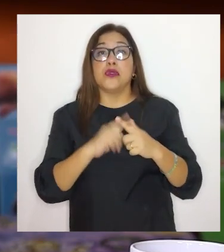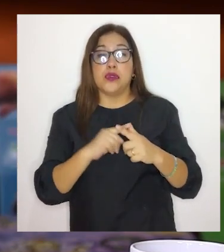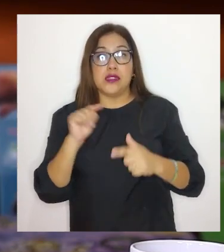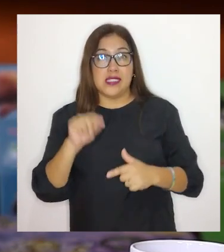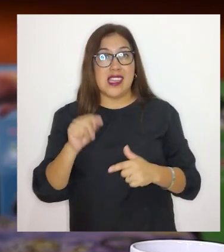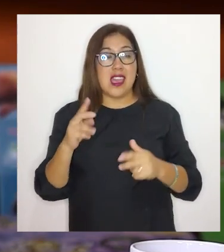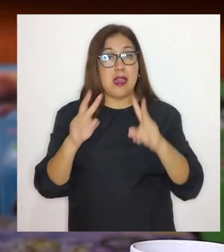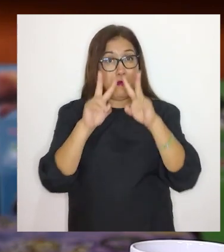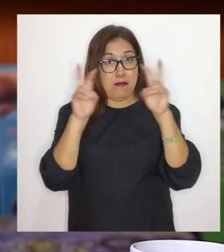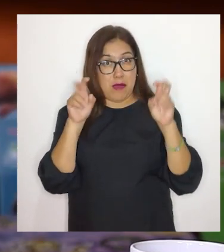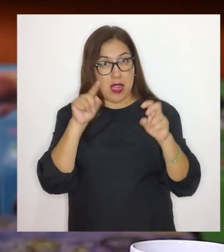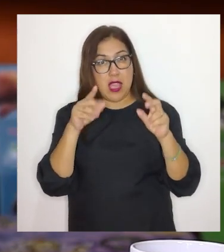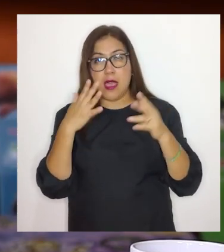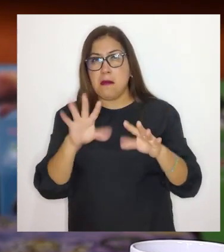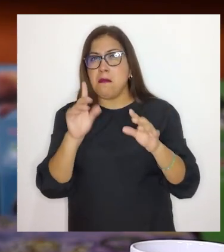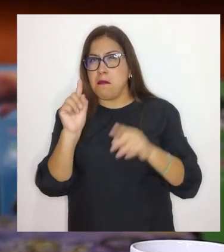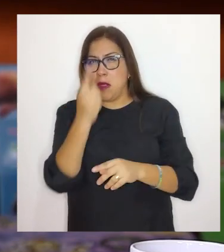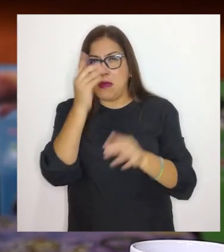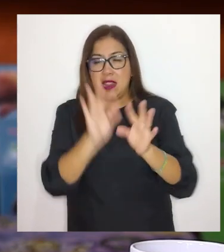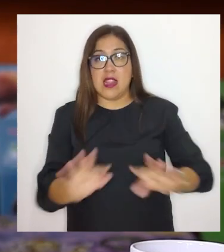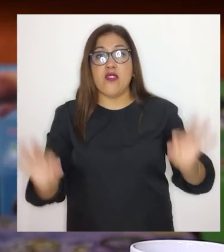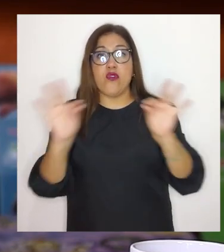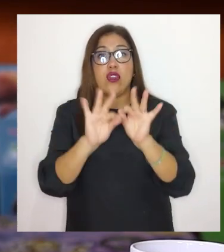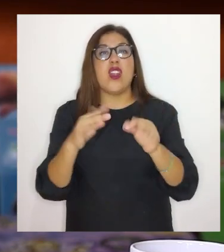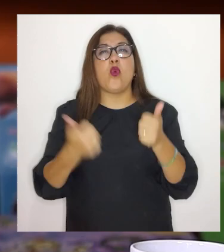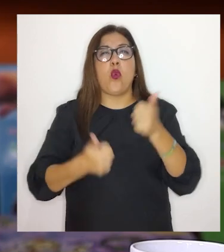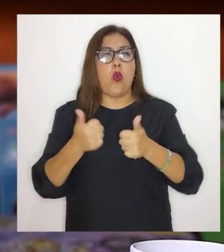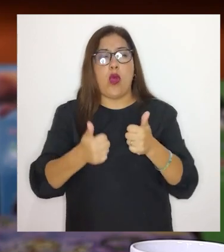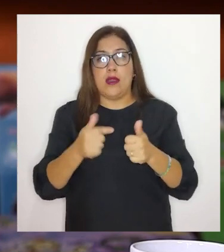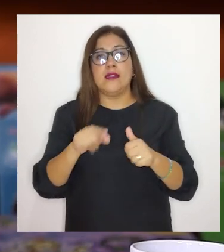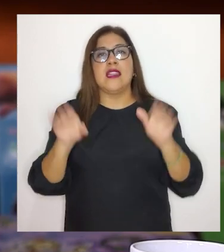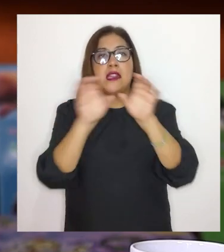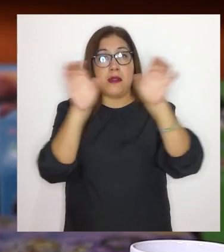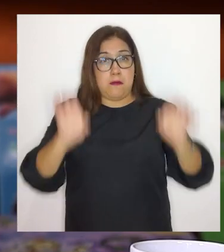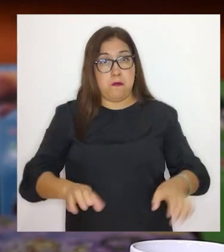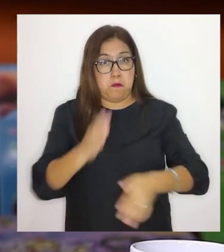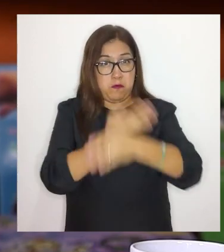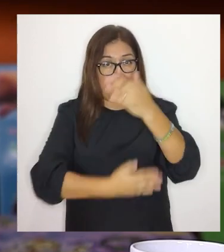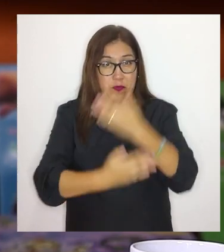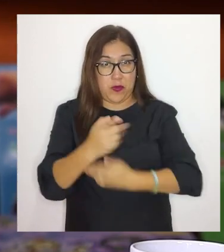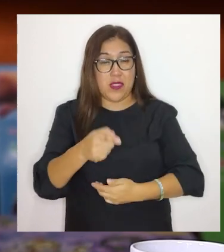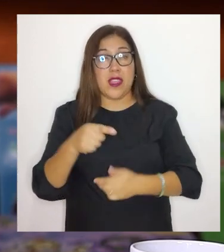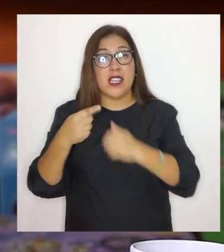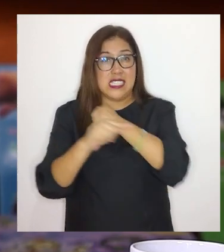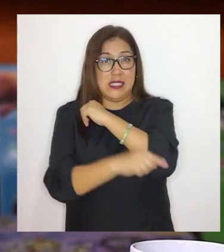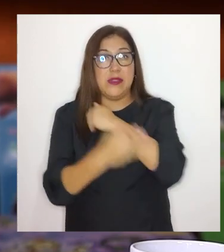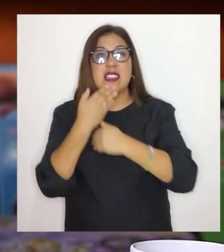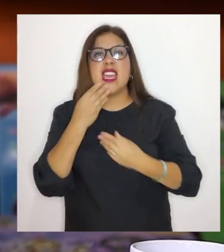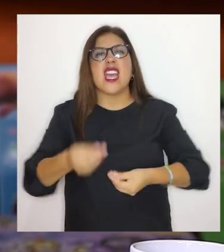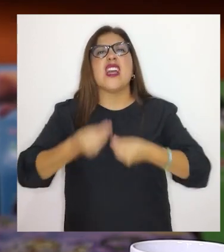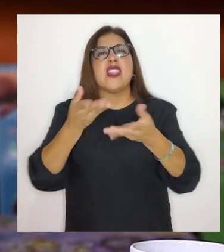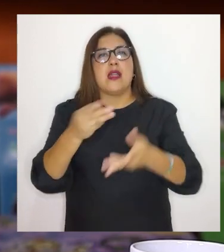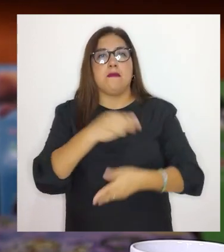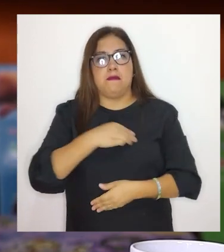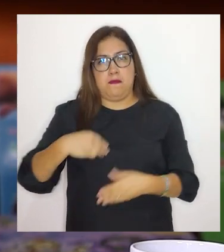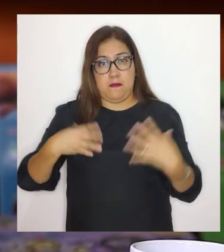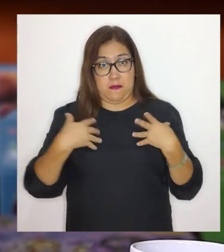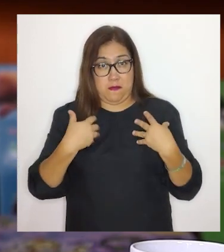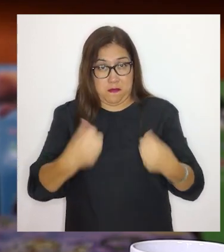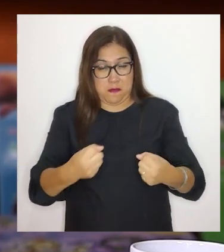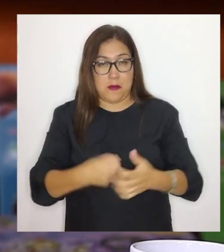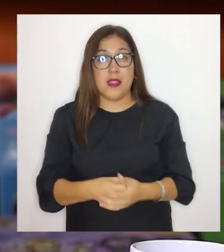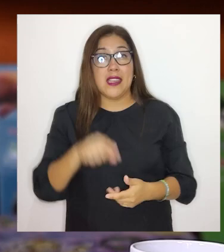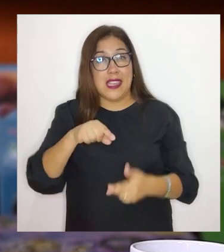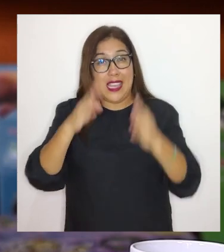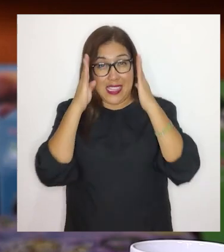el primer requisito muy básico, que es el certificado de discapacidad severa, lo otorga el MINSA. Por